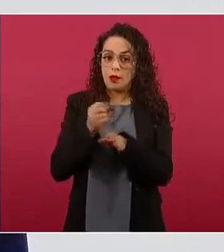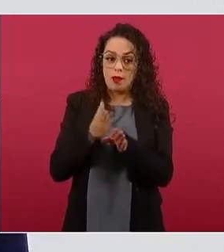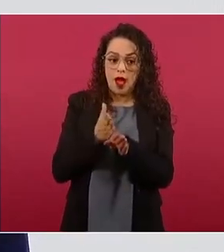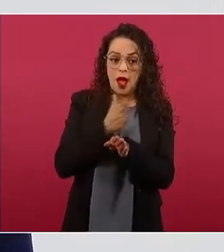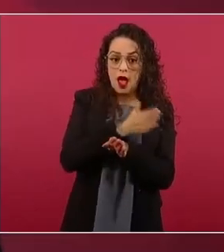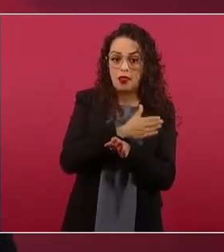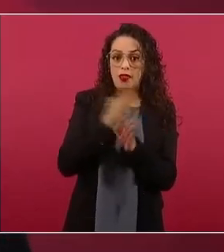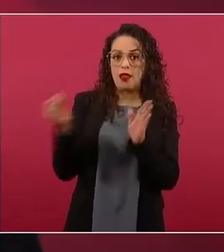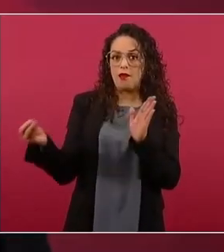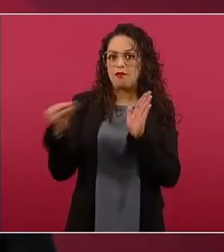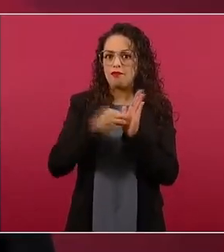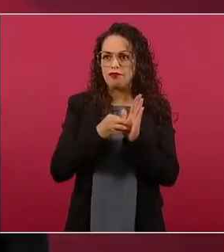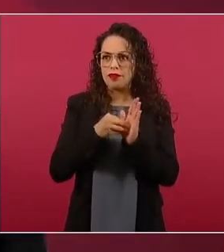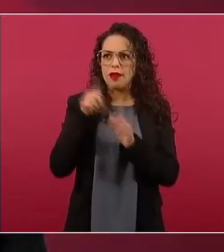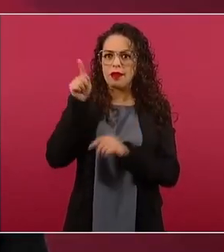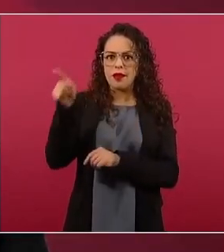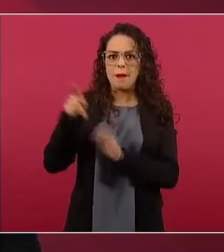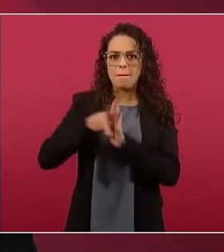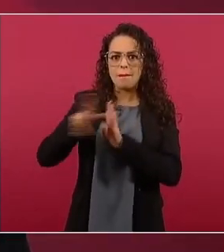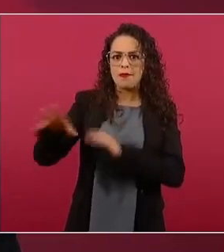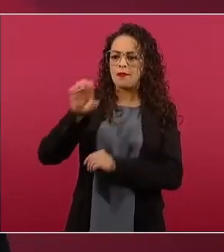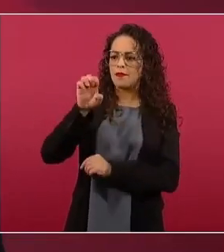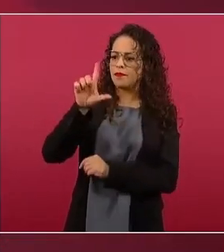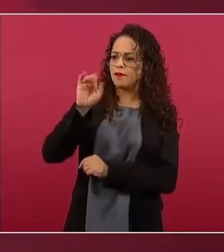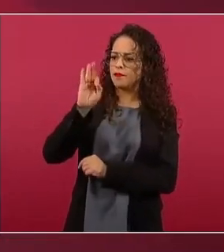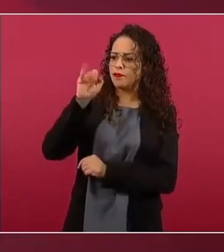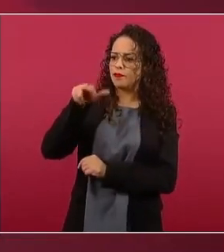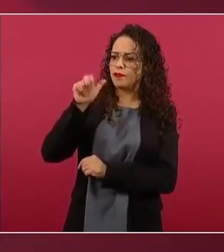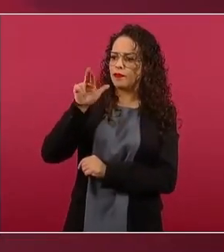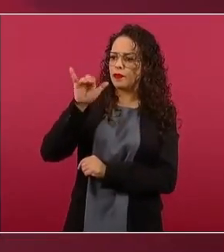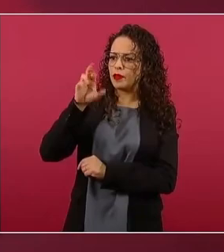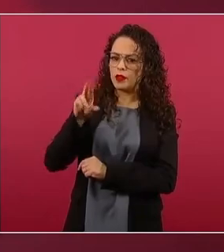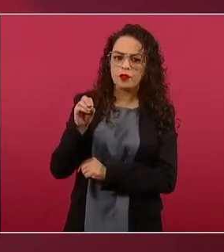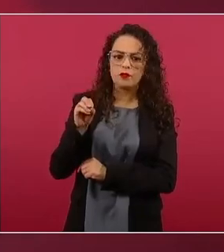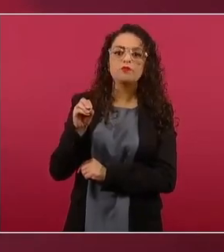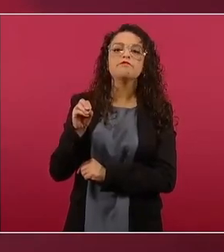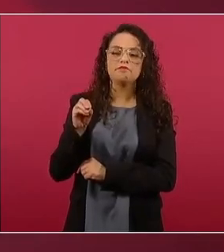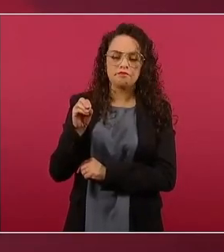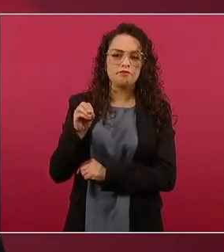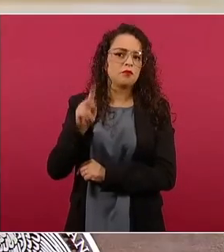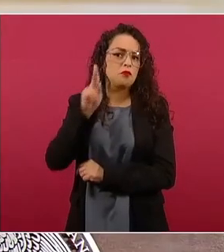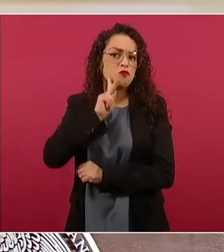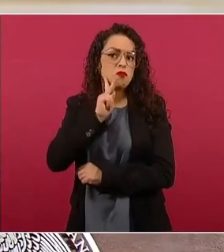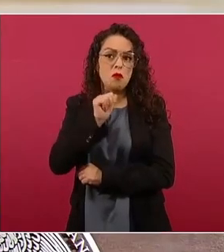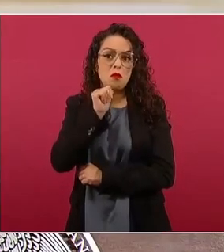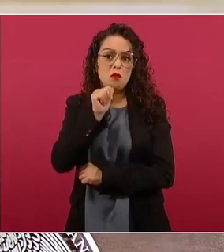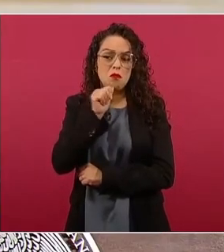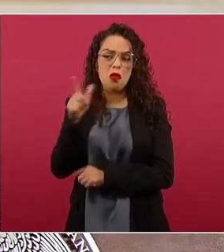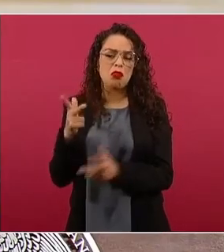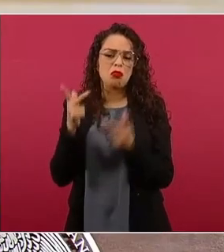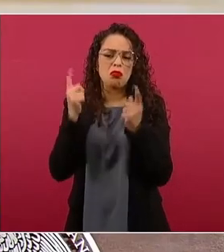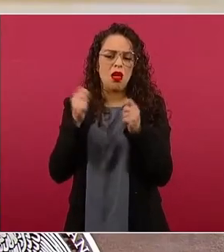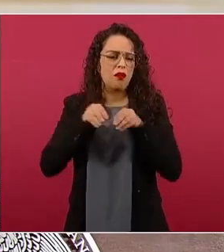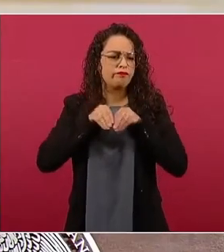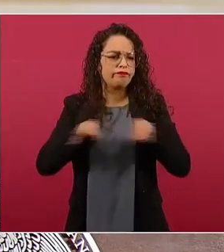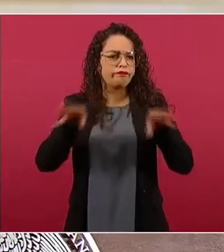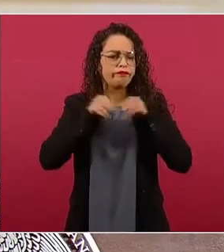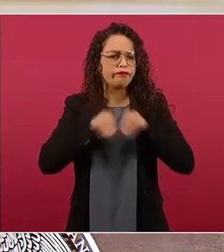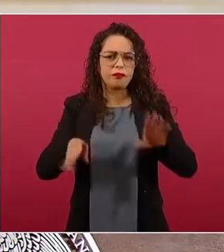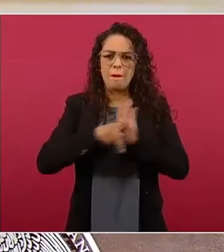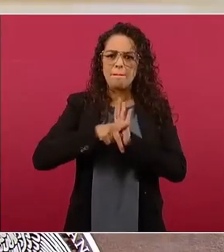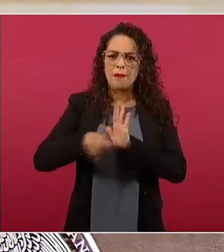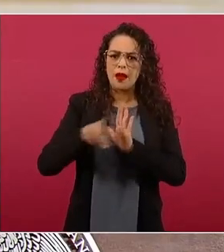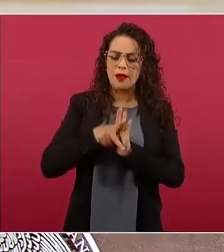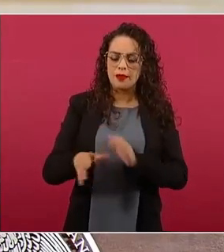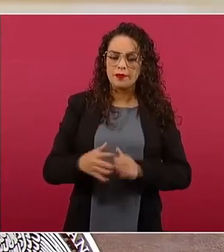el financiero, que publicó este asunto otra vez sin prueba alguna. Se entienden los ataques de